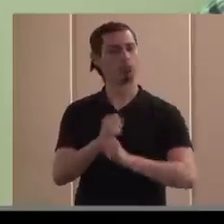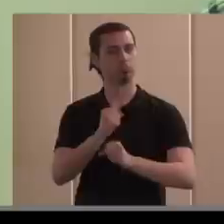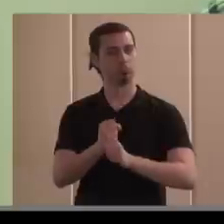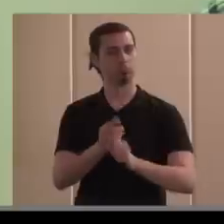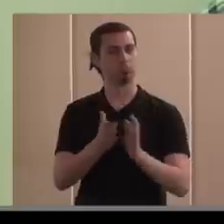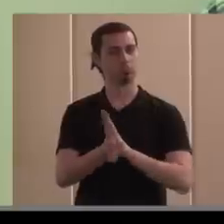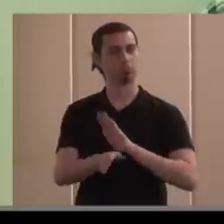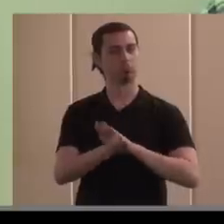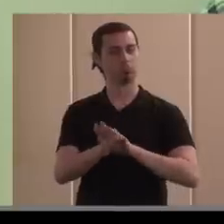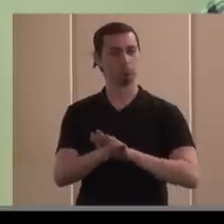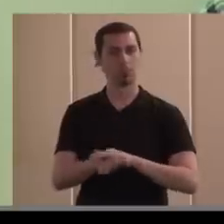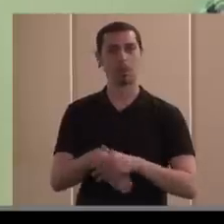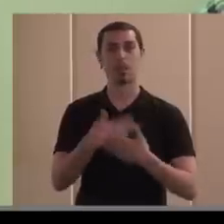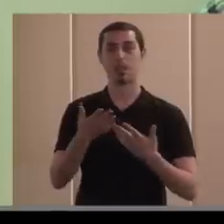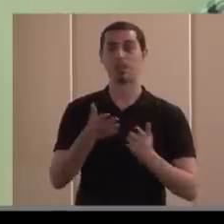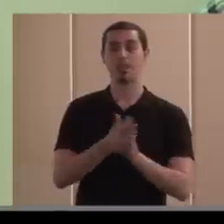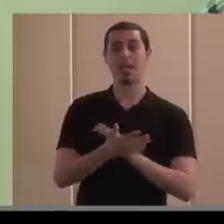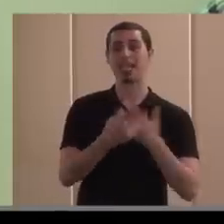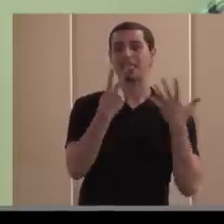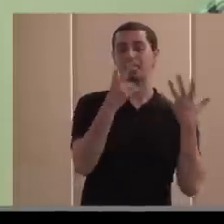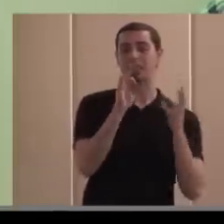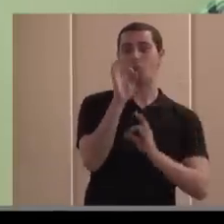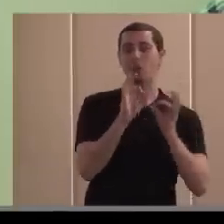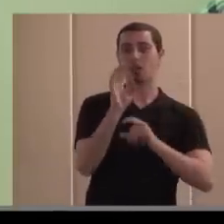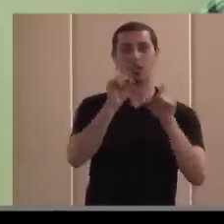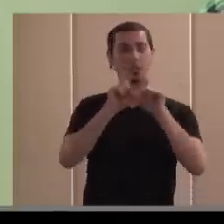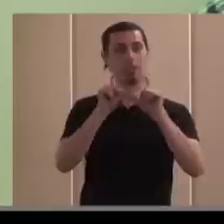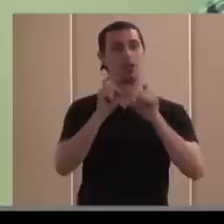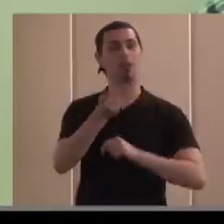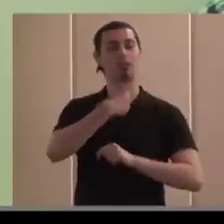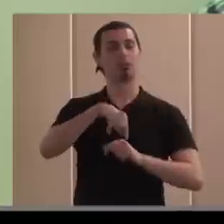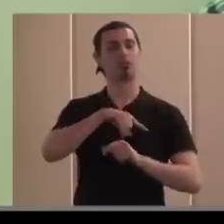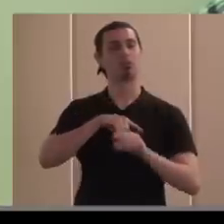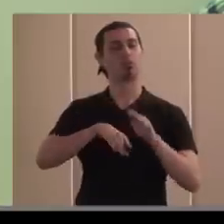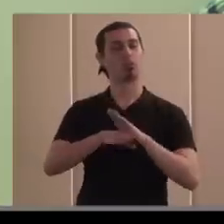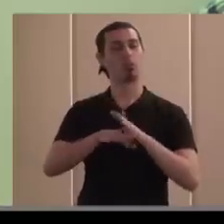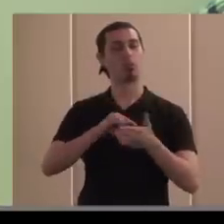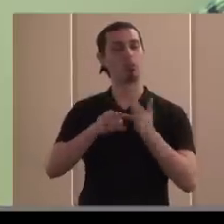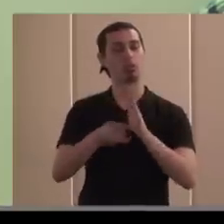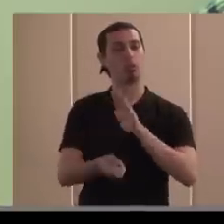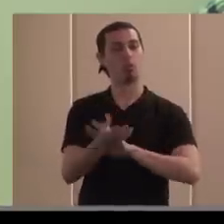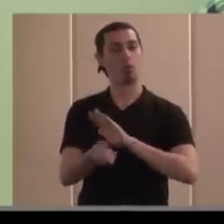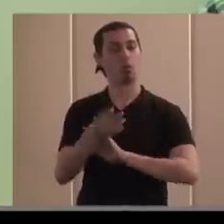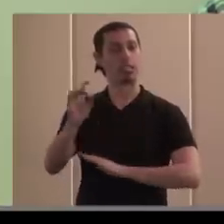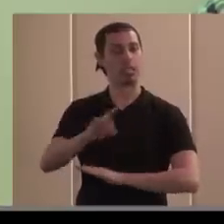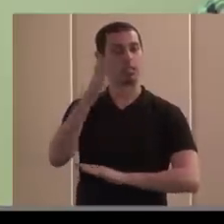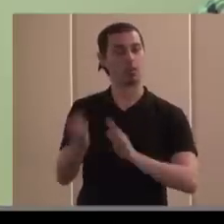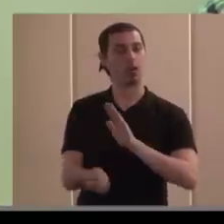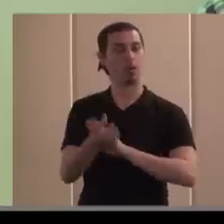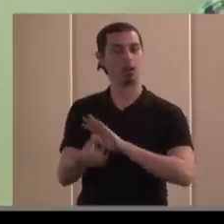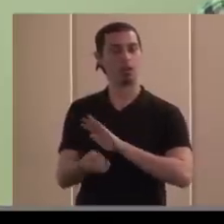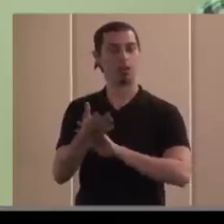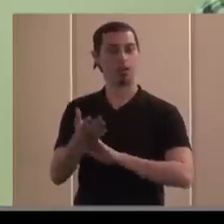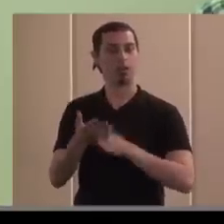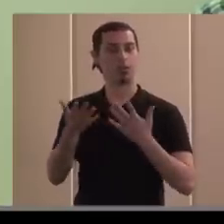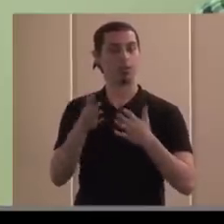pues al menos con un 70% de estas entidades pues podemos estar haciendo proyectos y desarrollando iniciativas que van un poco